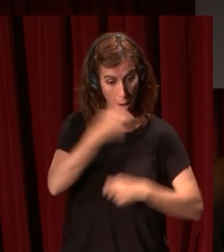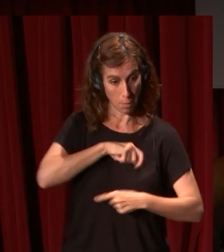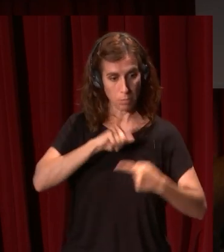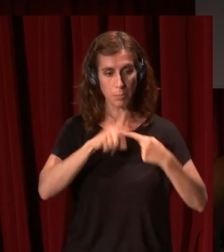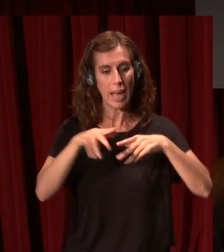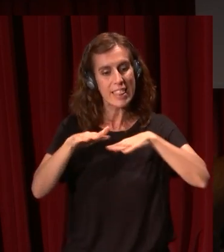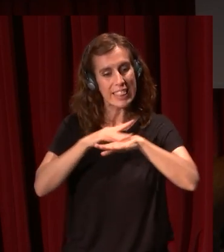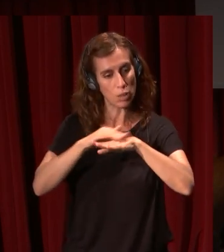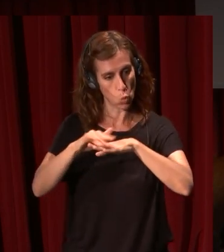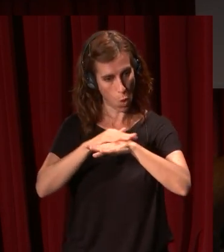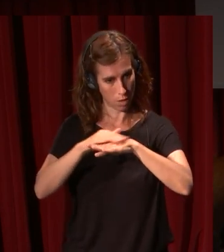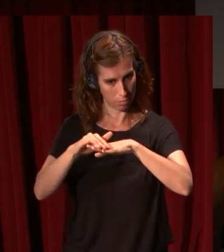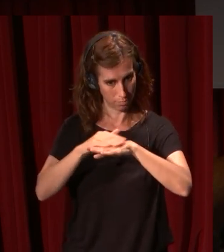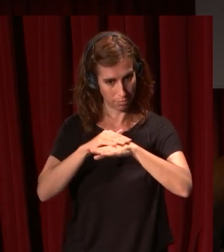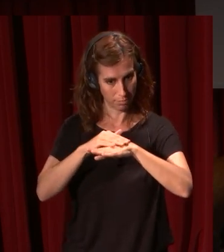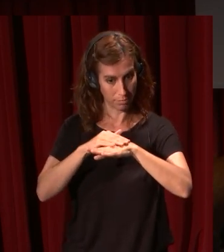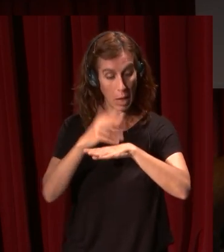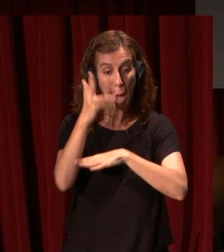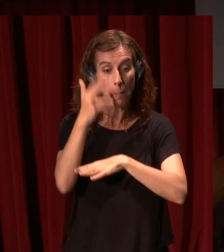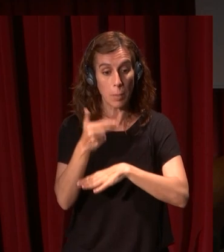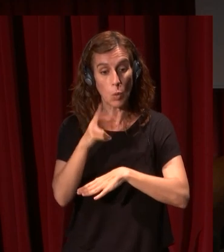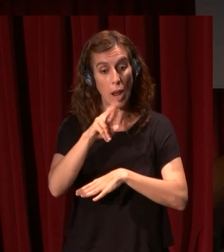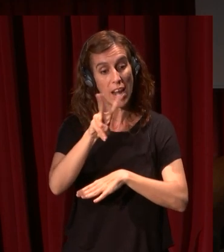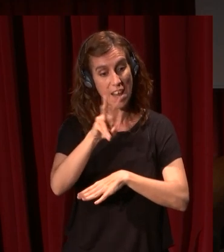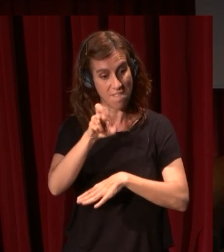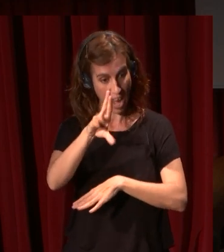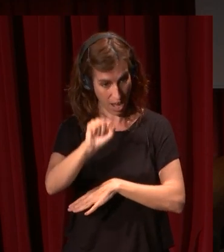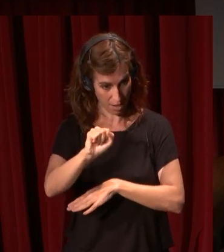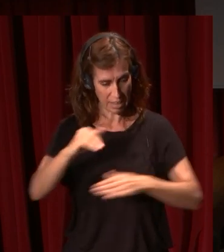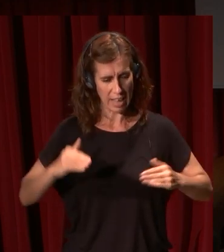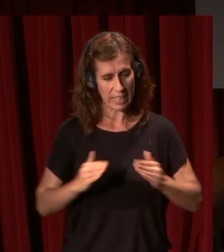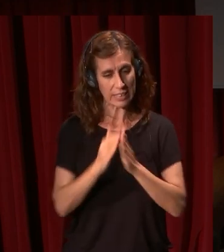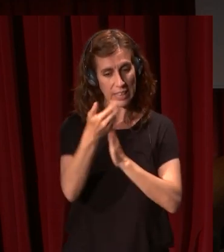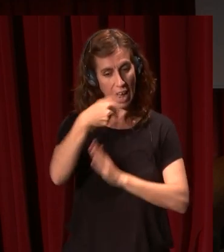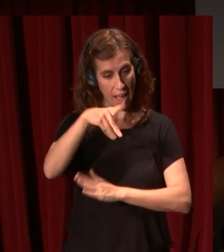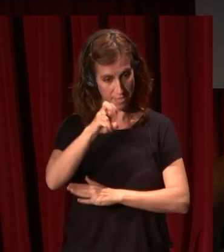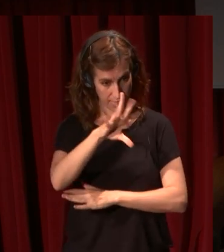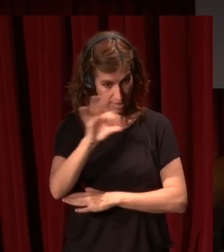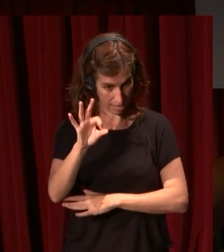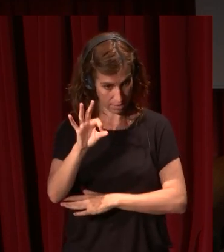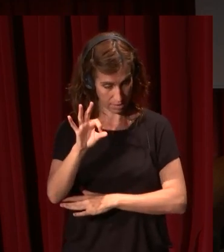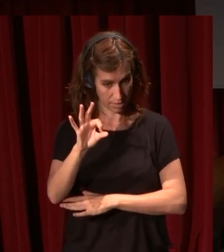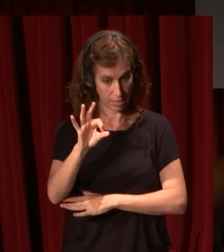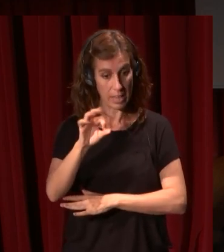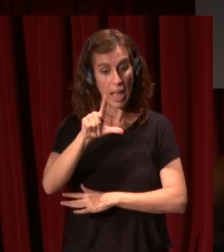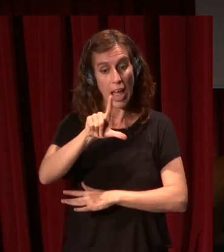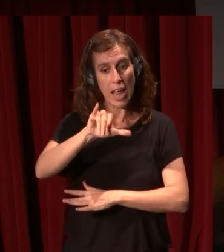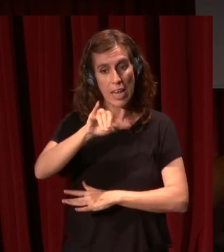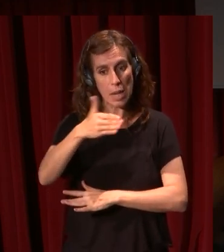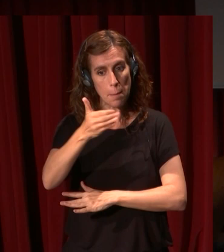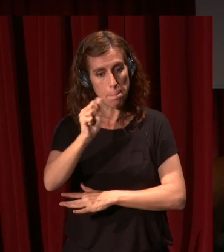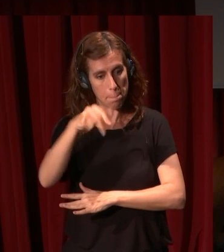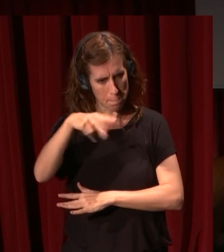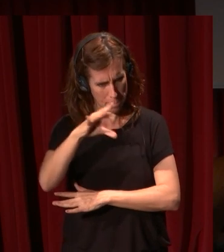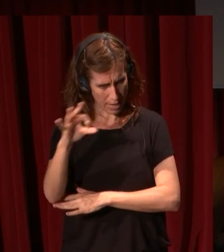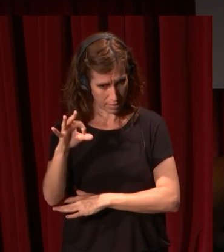textura en la pintura de Rivera maravilloso San Andrés del Prado en la pintura de Jan Liebens un pintor que los contemporáneos